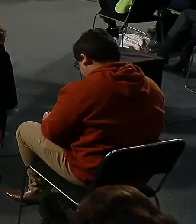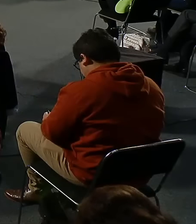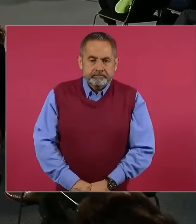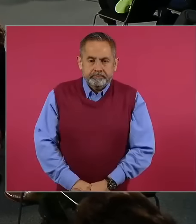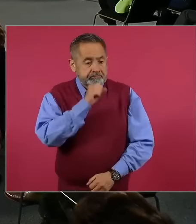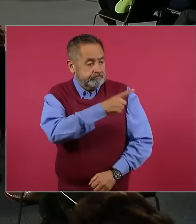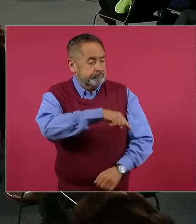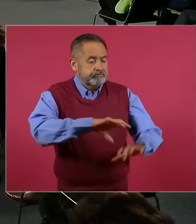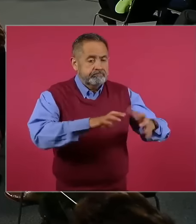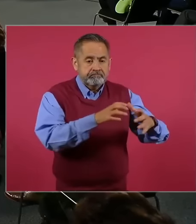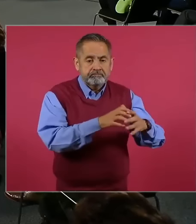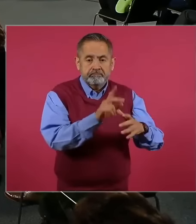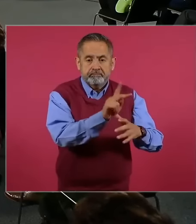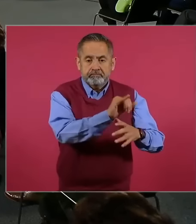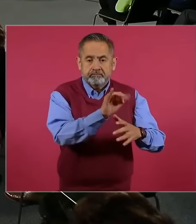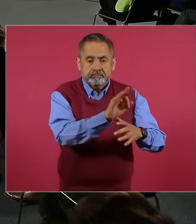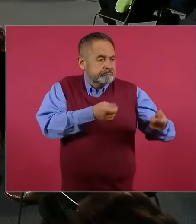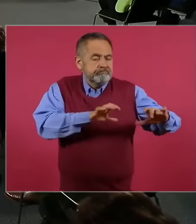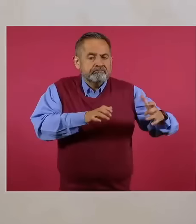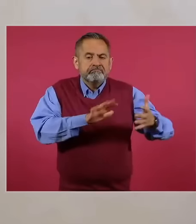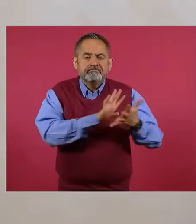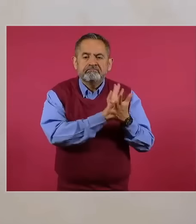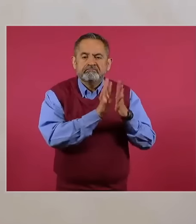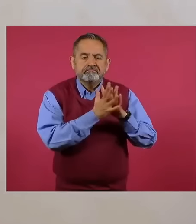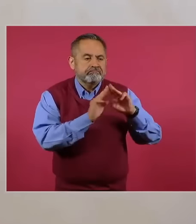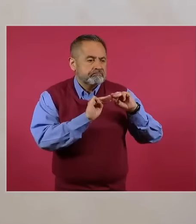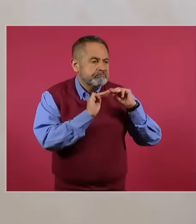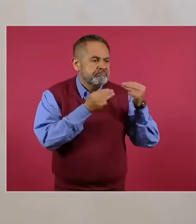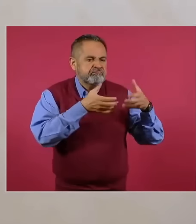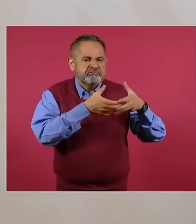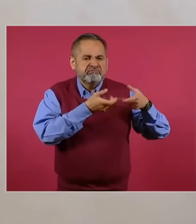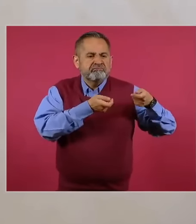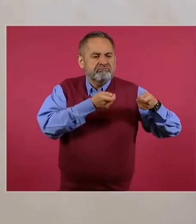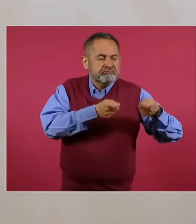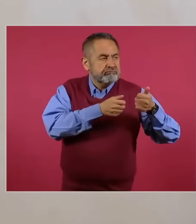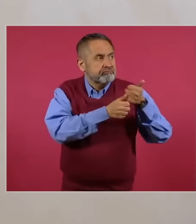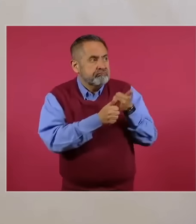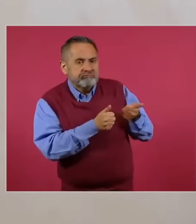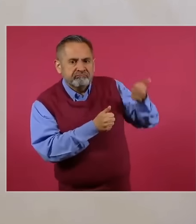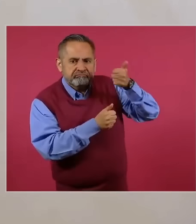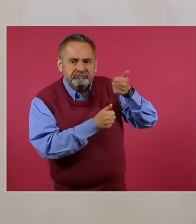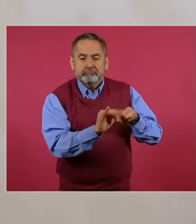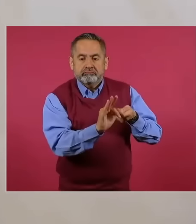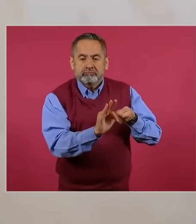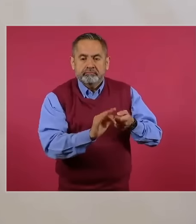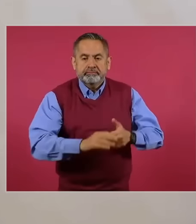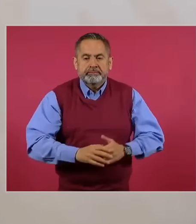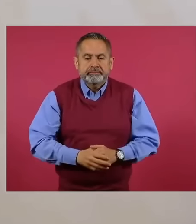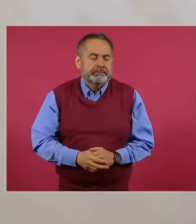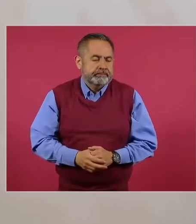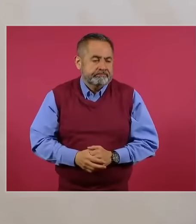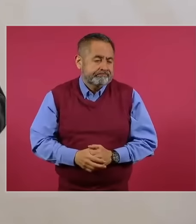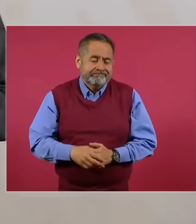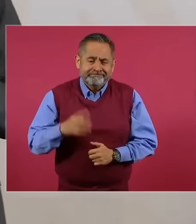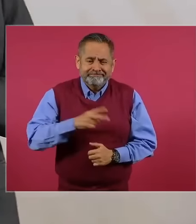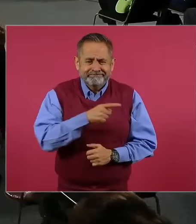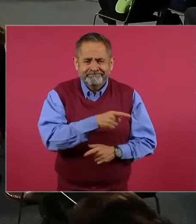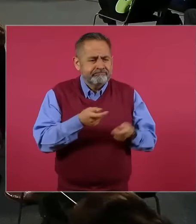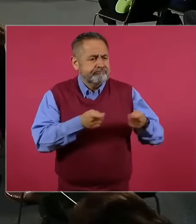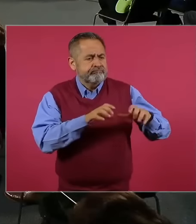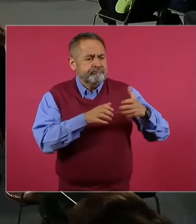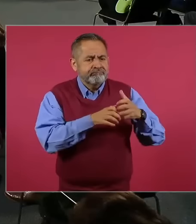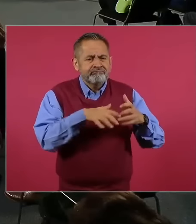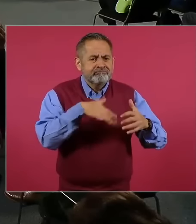bandas o los jefes de las organizaciones criminales. Domina la